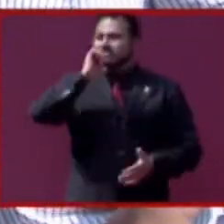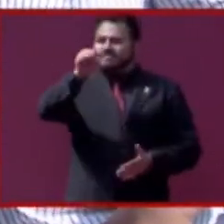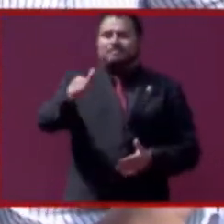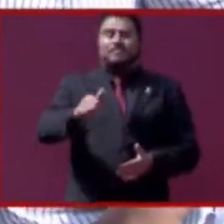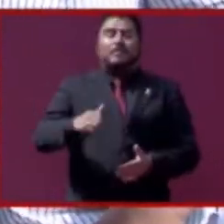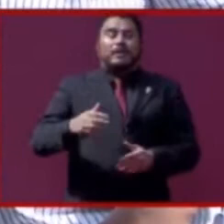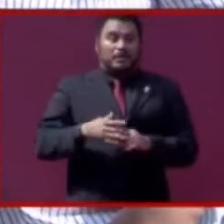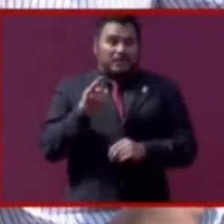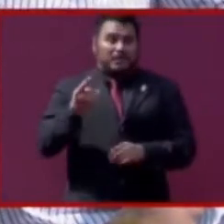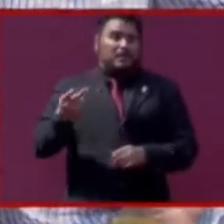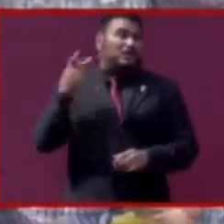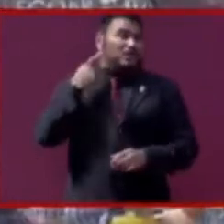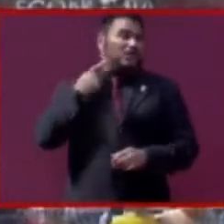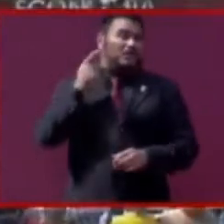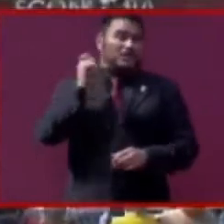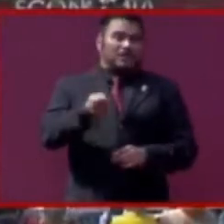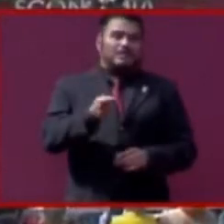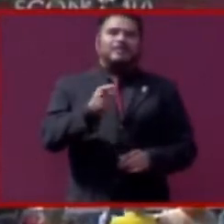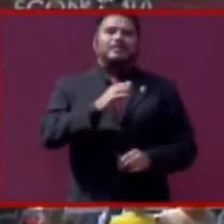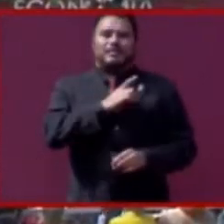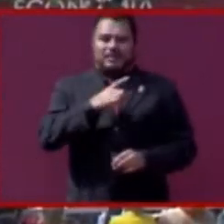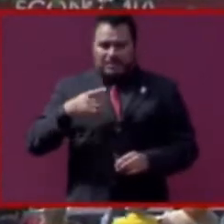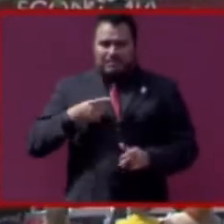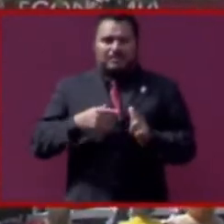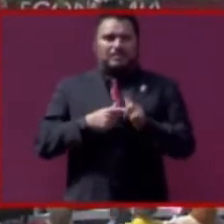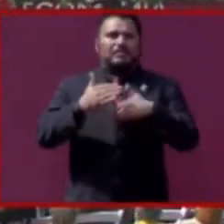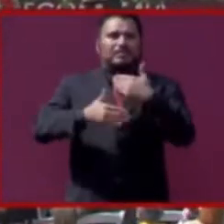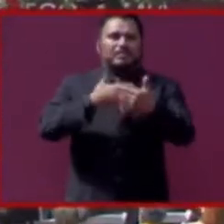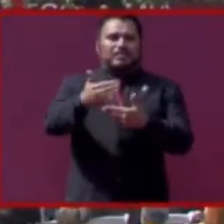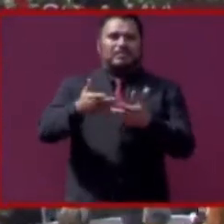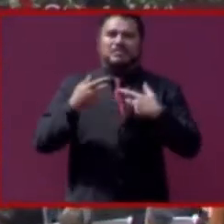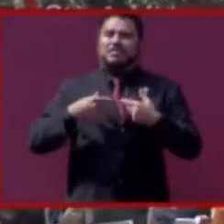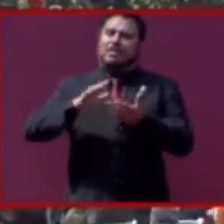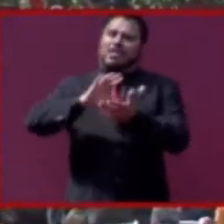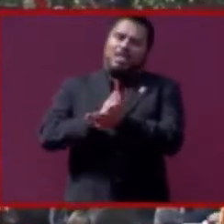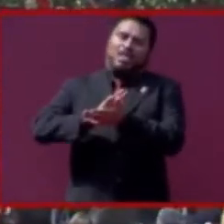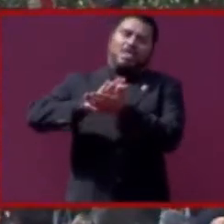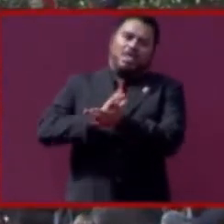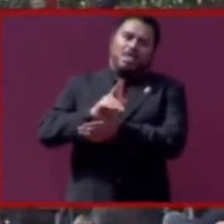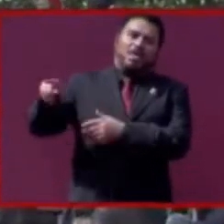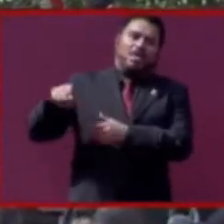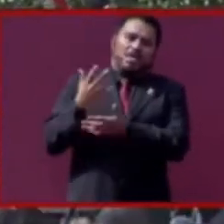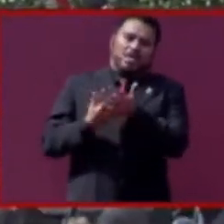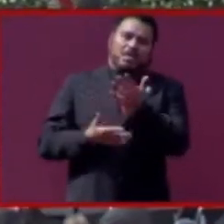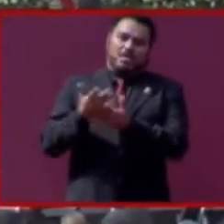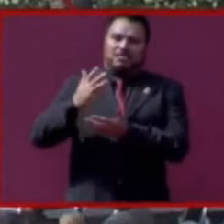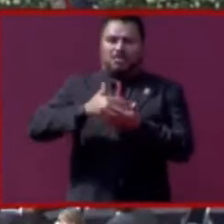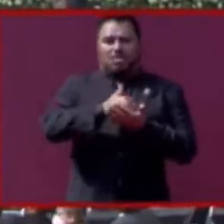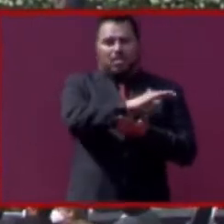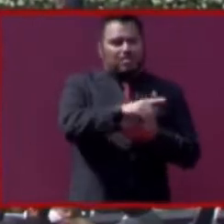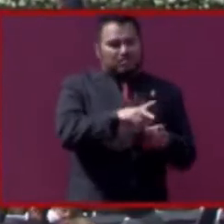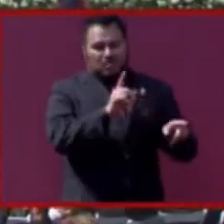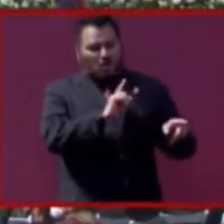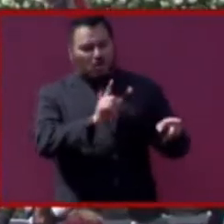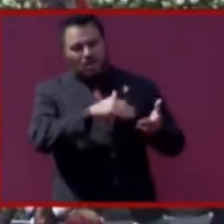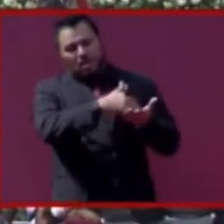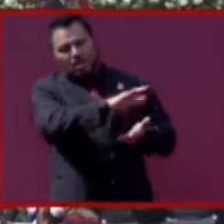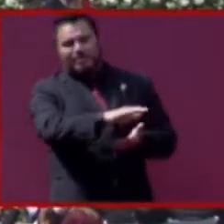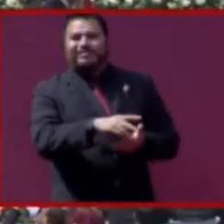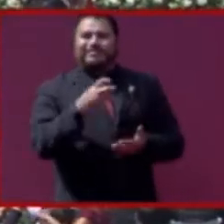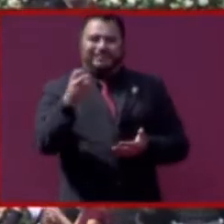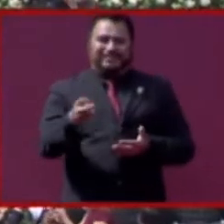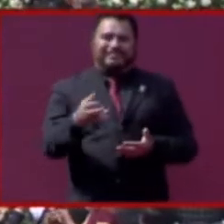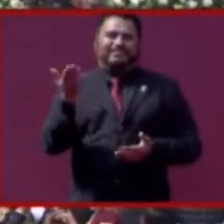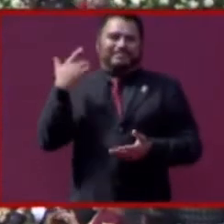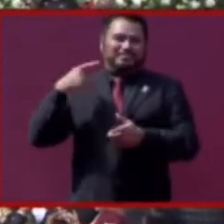porque la política no podía seguir en manos de quienes nos discriminaron, de quienes nos excluyeron y nos heredaron estos